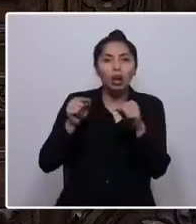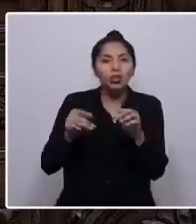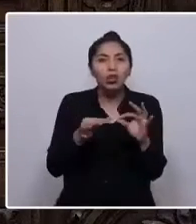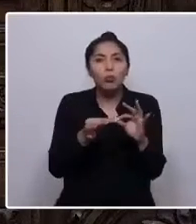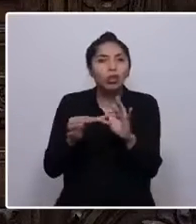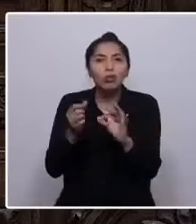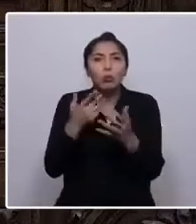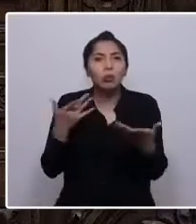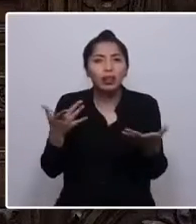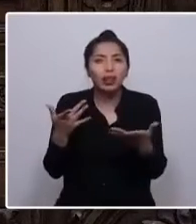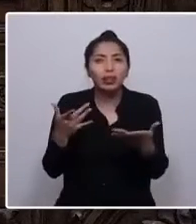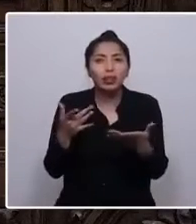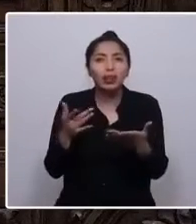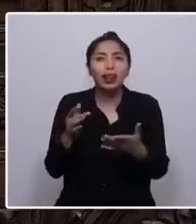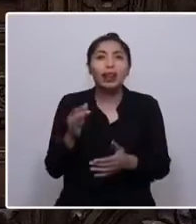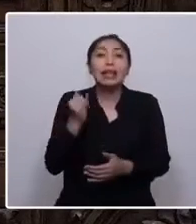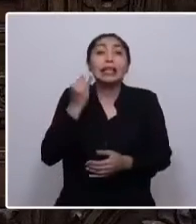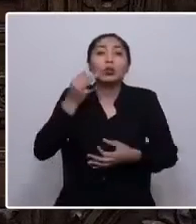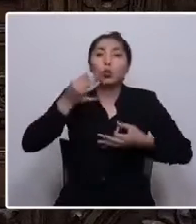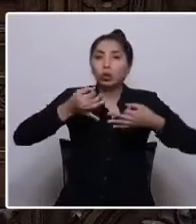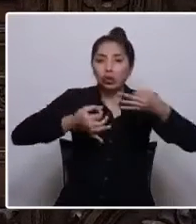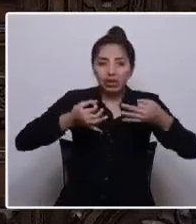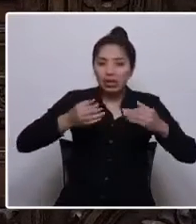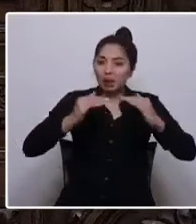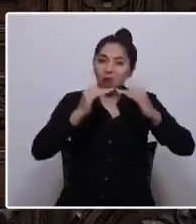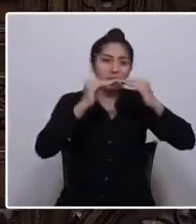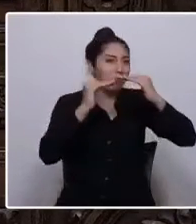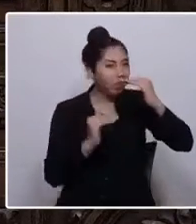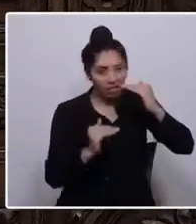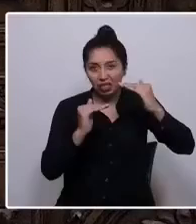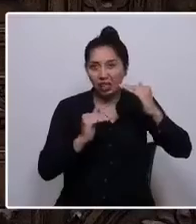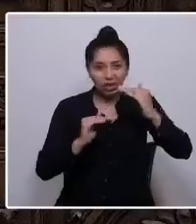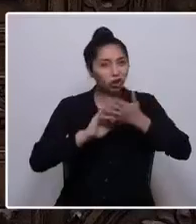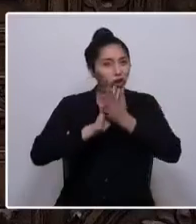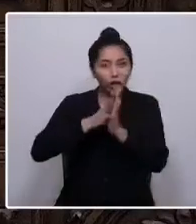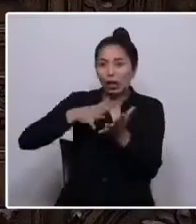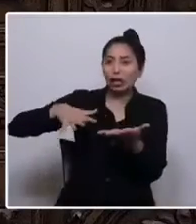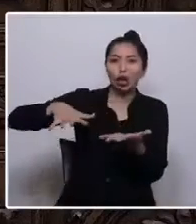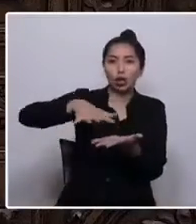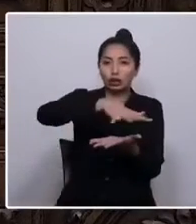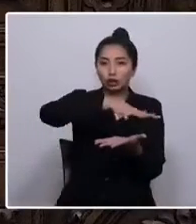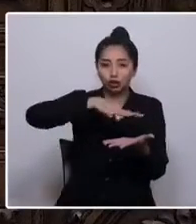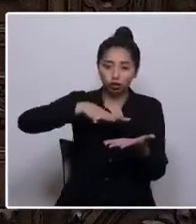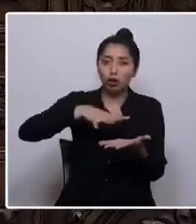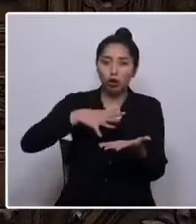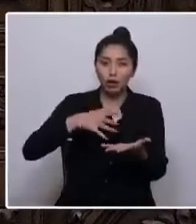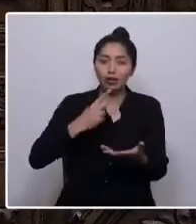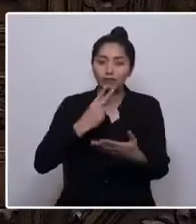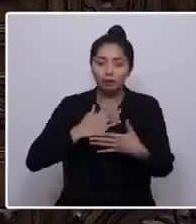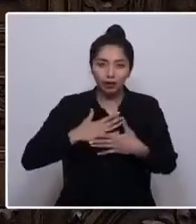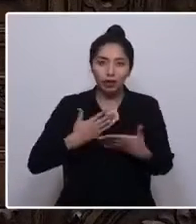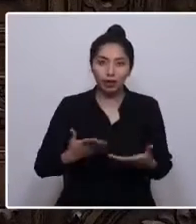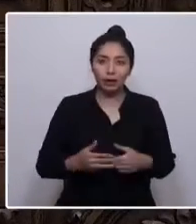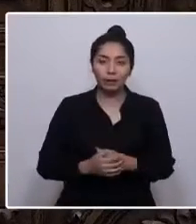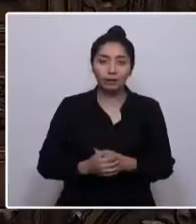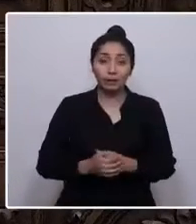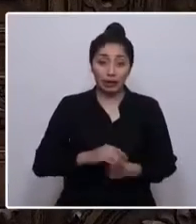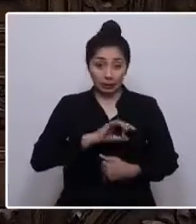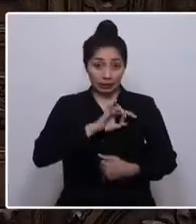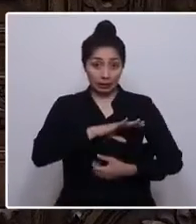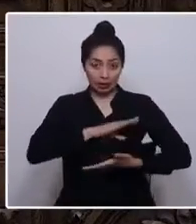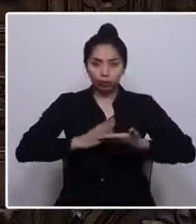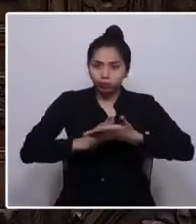injusticia y desigualdad en las condiciones materiales de existencia. En Chile comienza la discusión